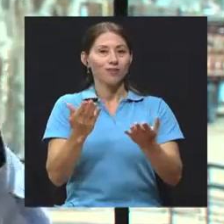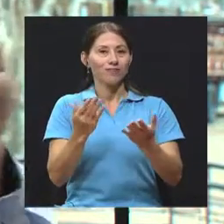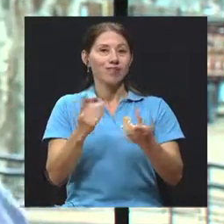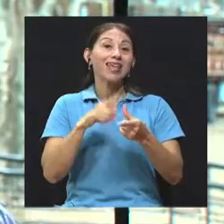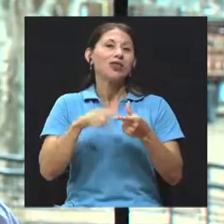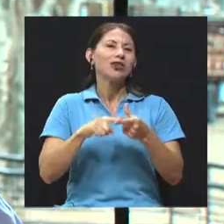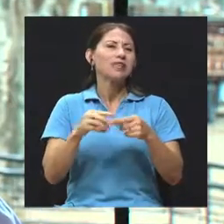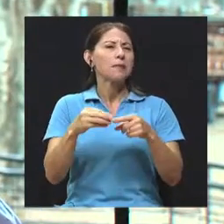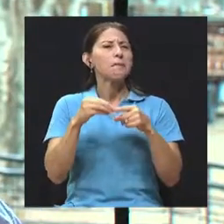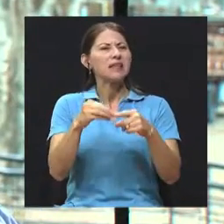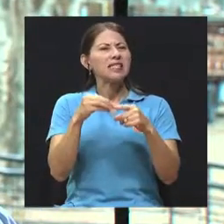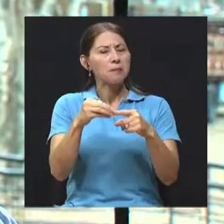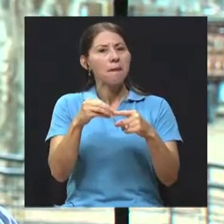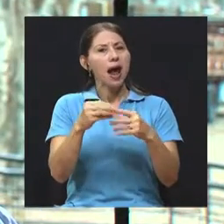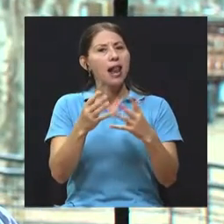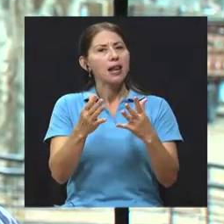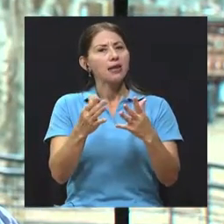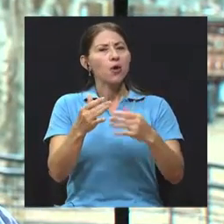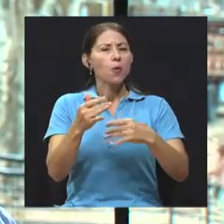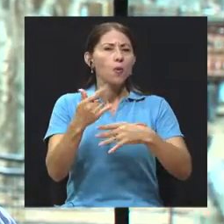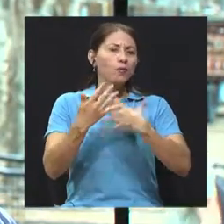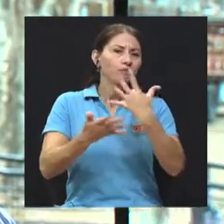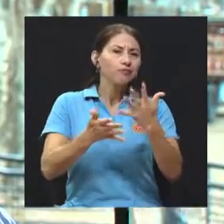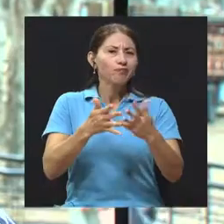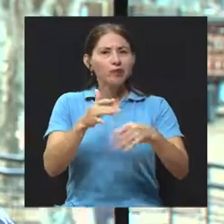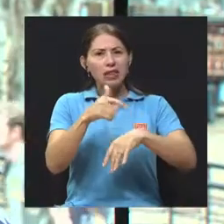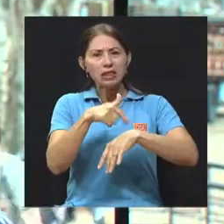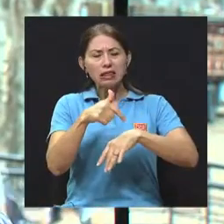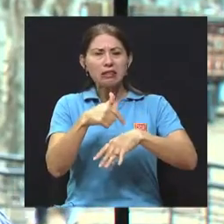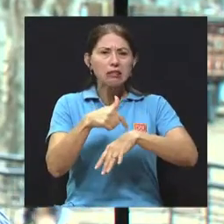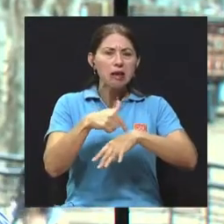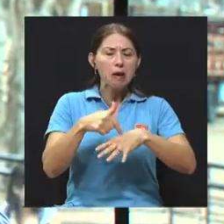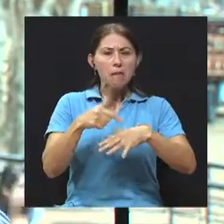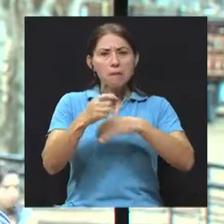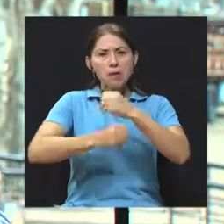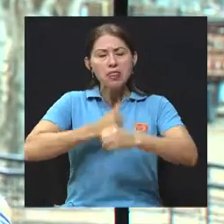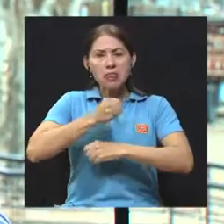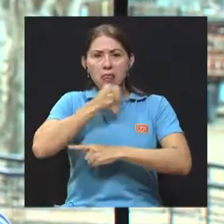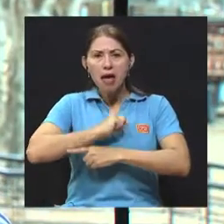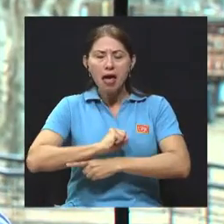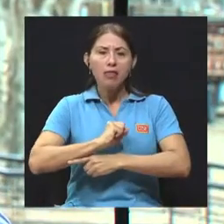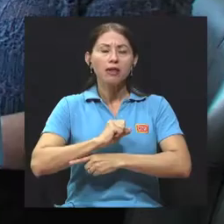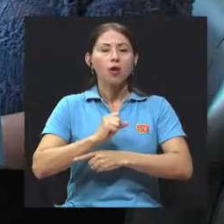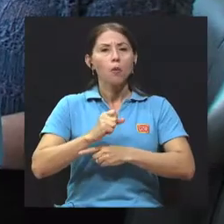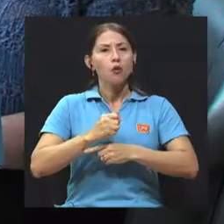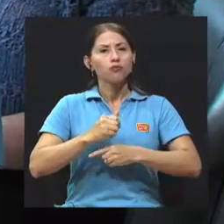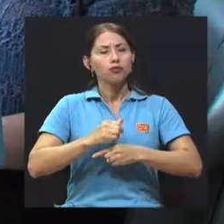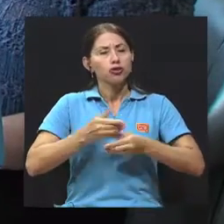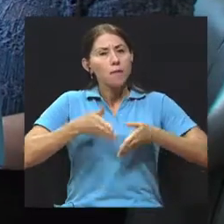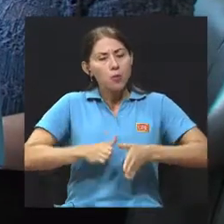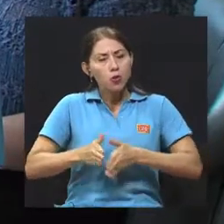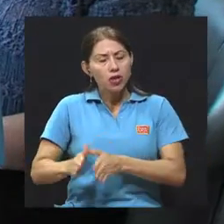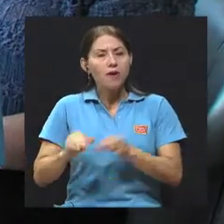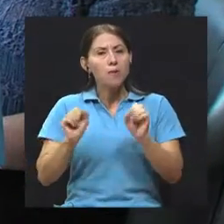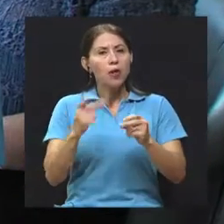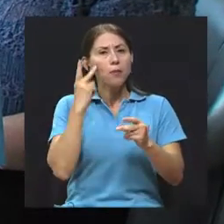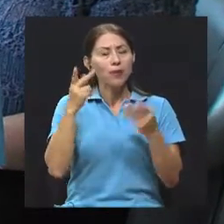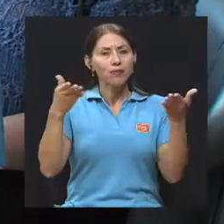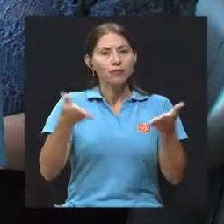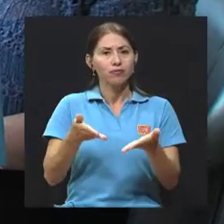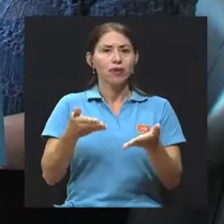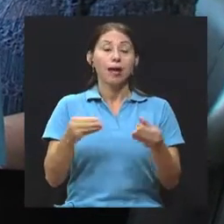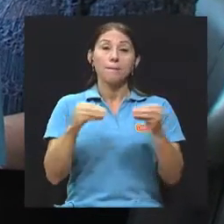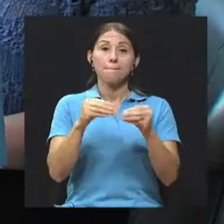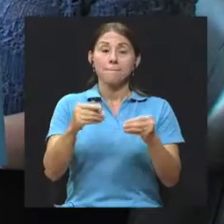principal rango de edad reproductiva, es cuando vamos a ver más presencia de la enfermedad. Hay más riesgos. Si hay familiares con la